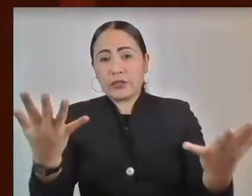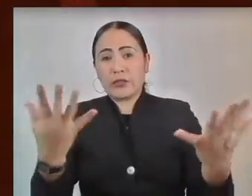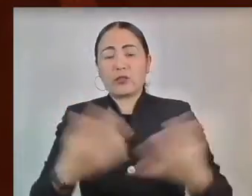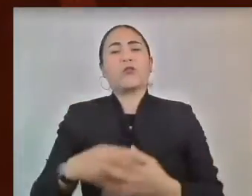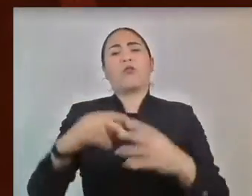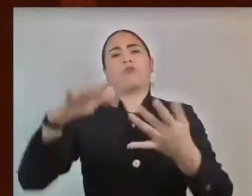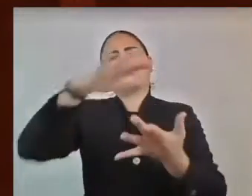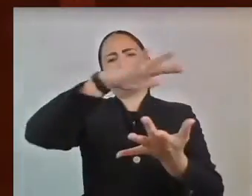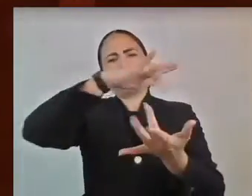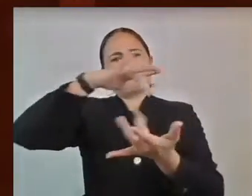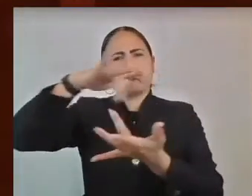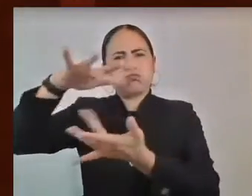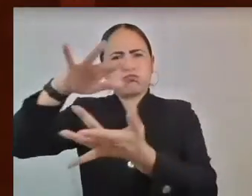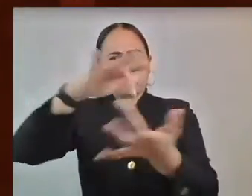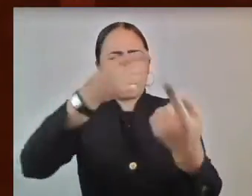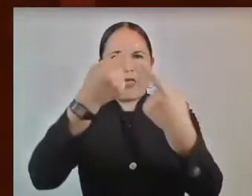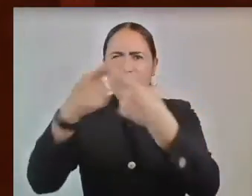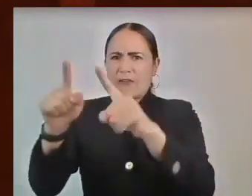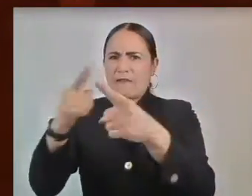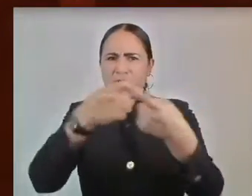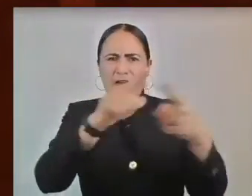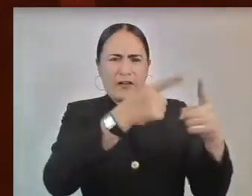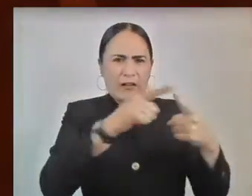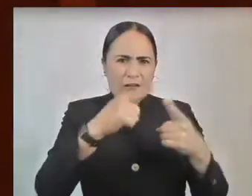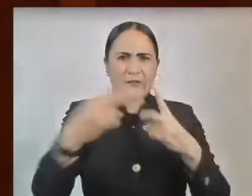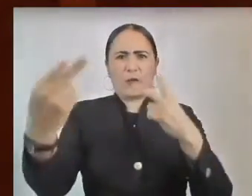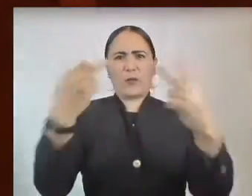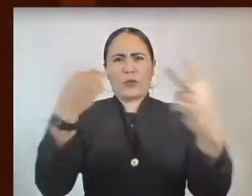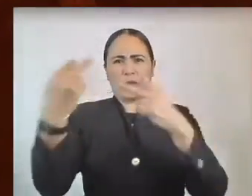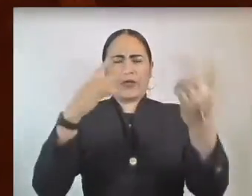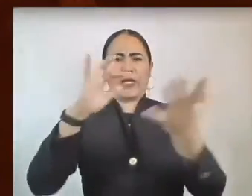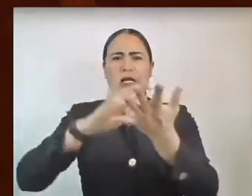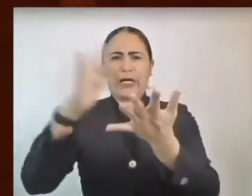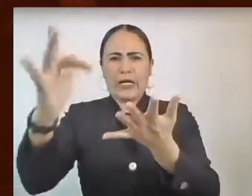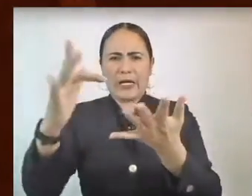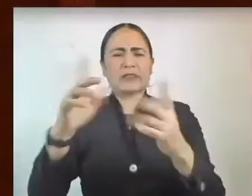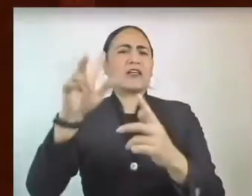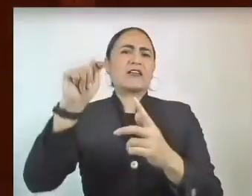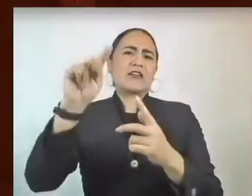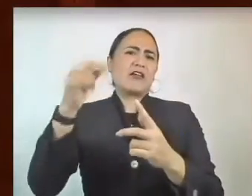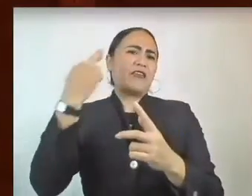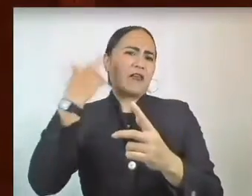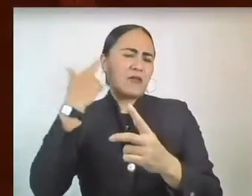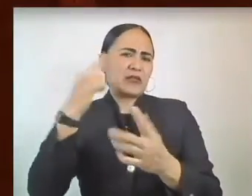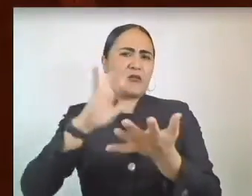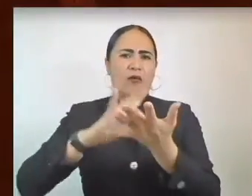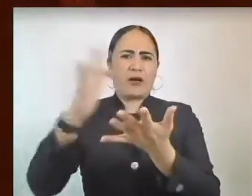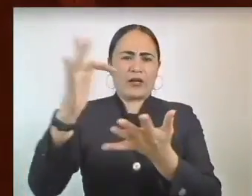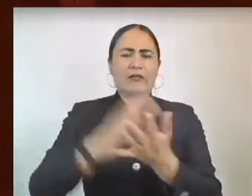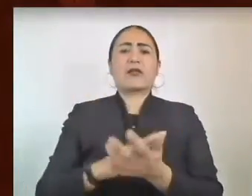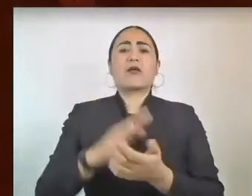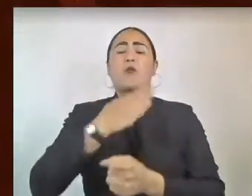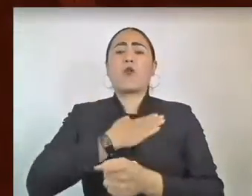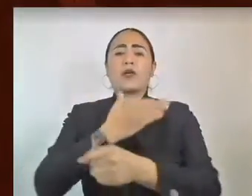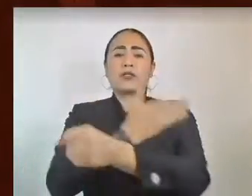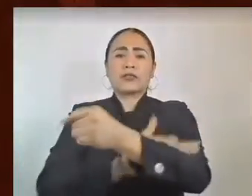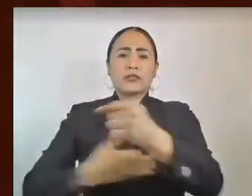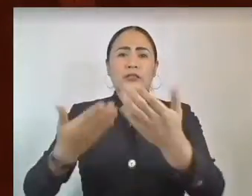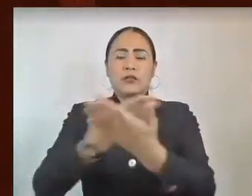sociales y medios electrónicos, medios de comunicación, buenas tardes a todos y a todas.